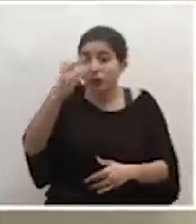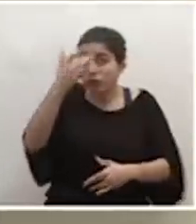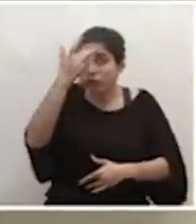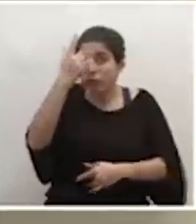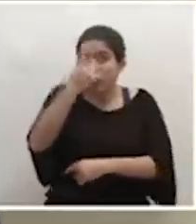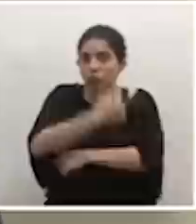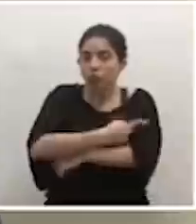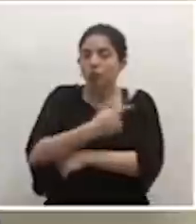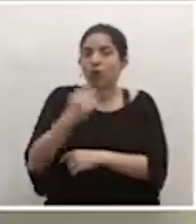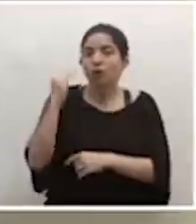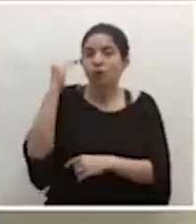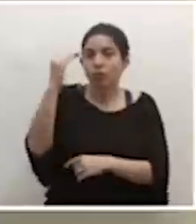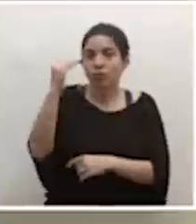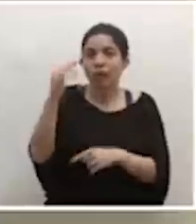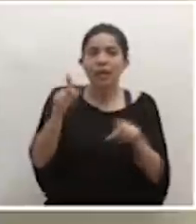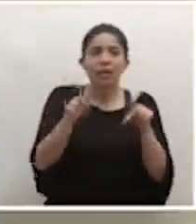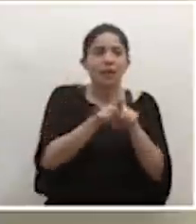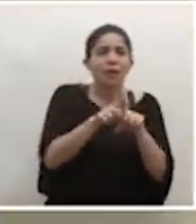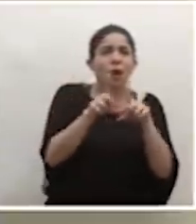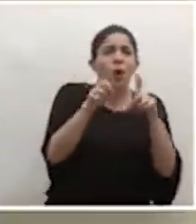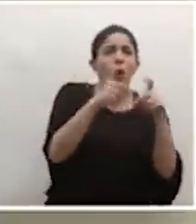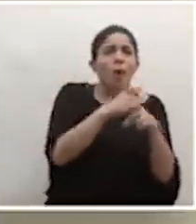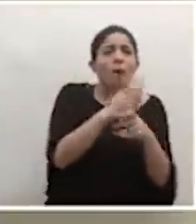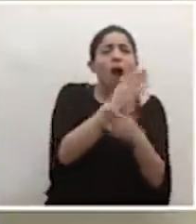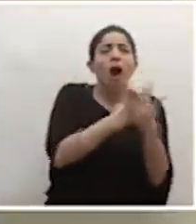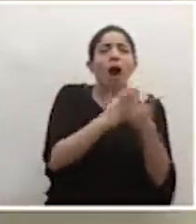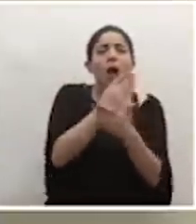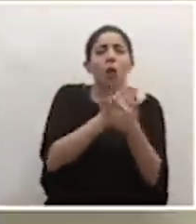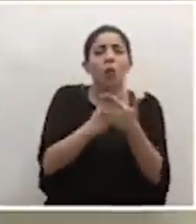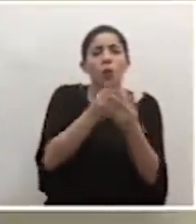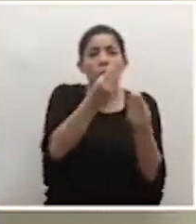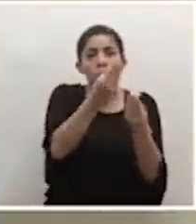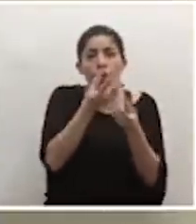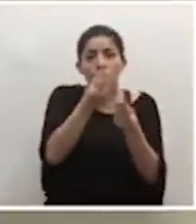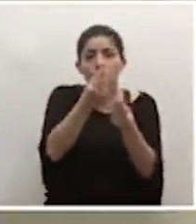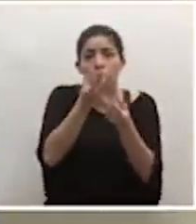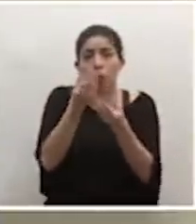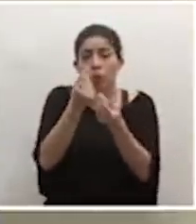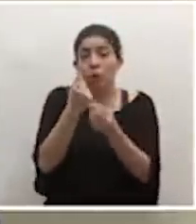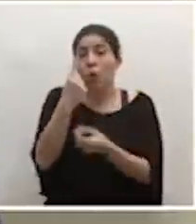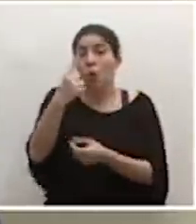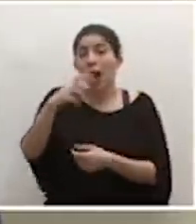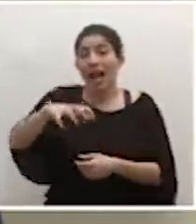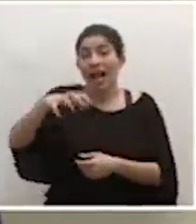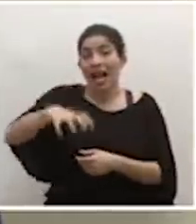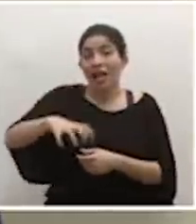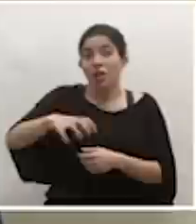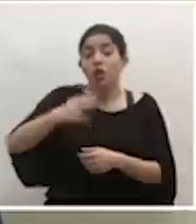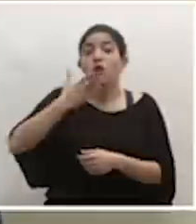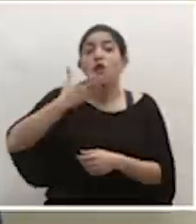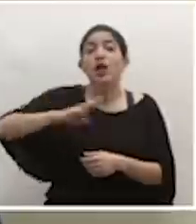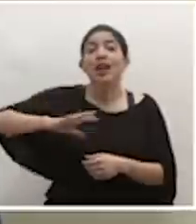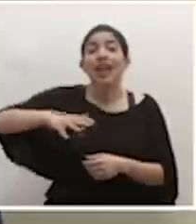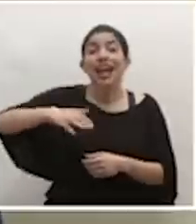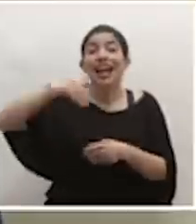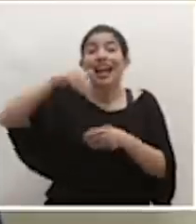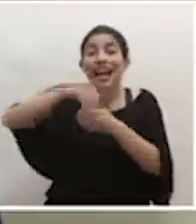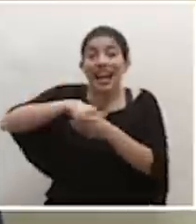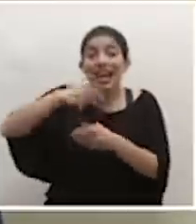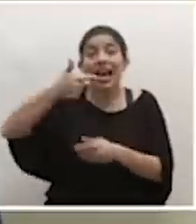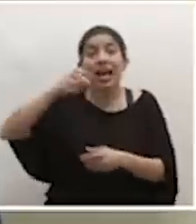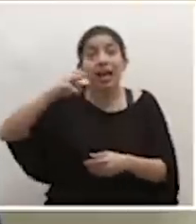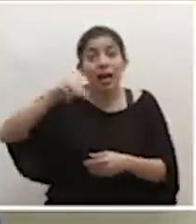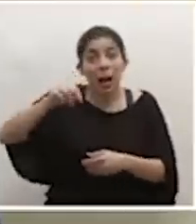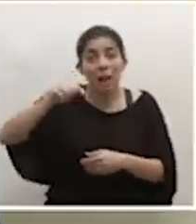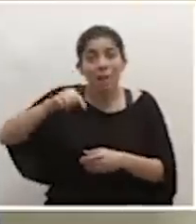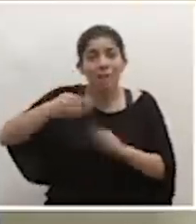además teníamos la complejidad que teníamos casos reportados e incluso en uno de los cantones con alerta naranja, en el gran área metropolitana de los